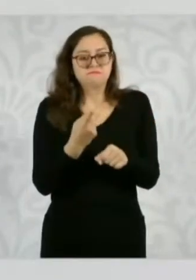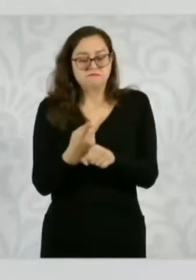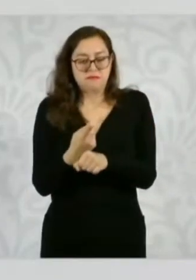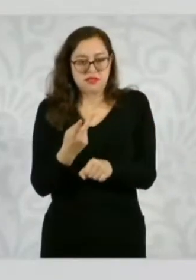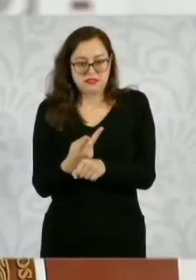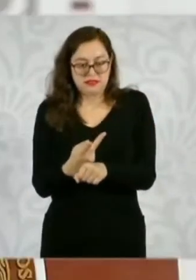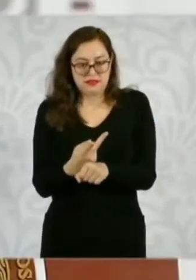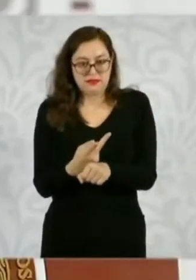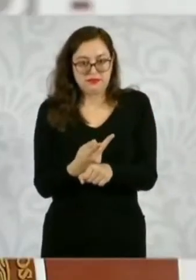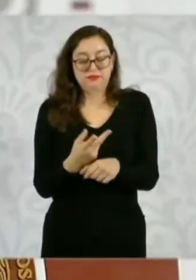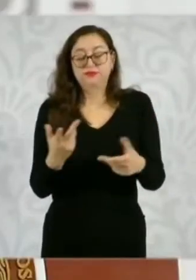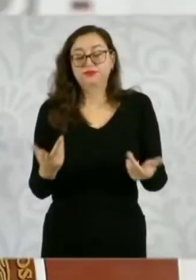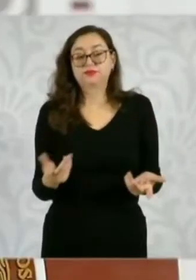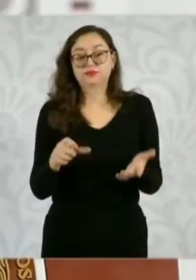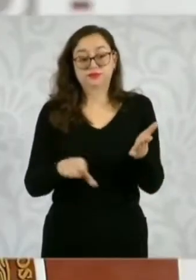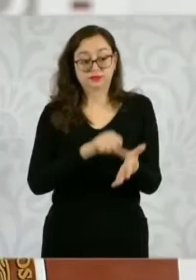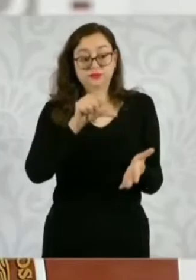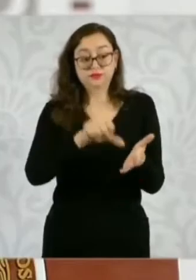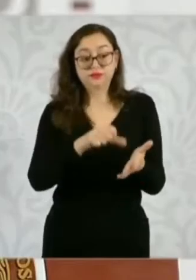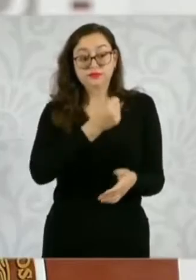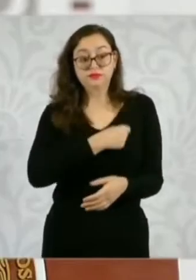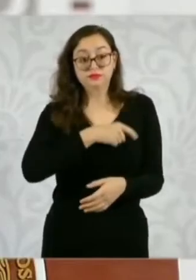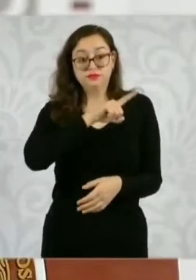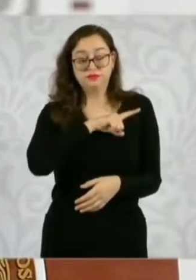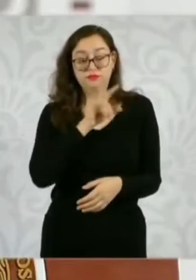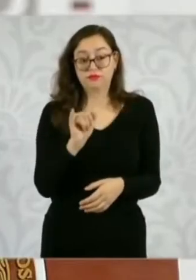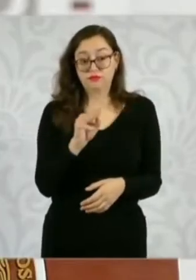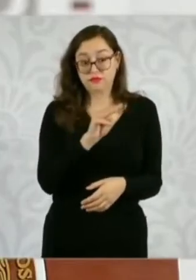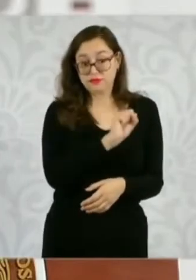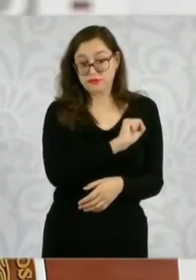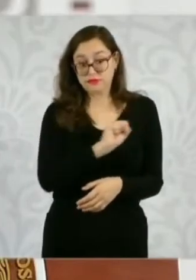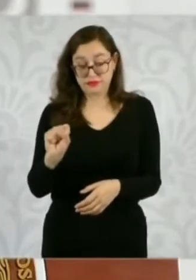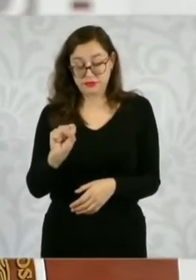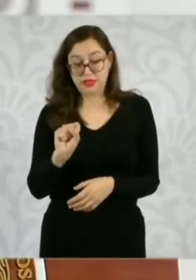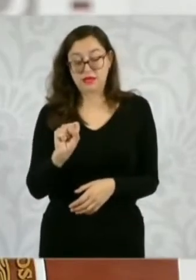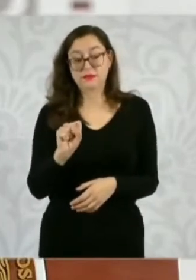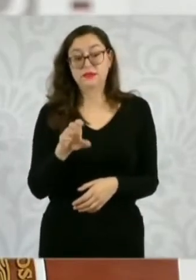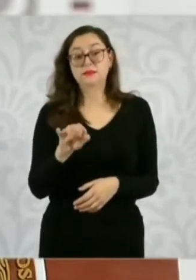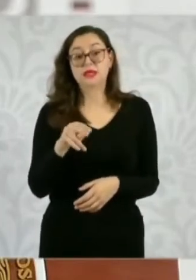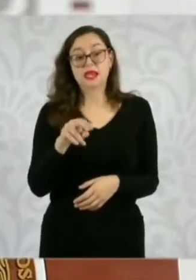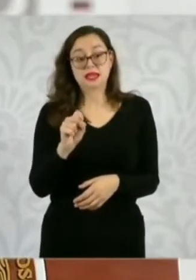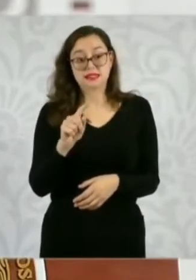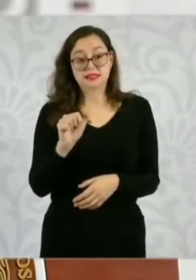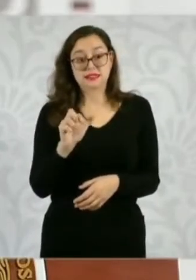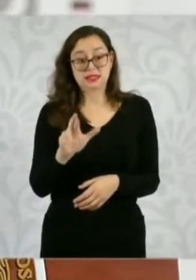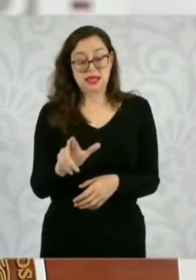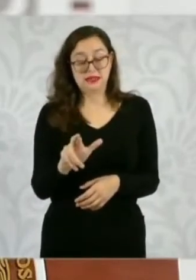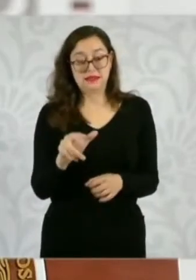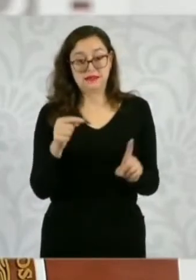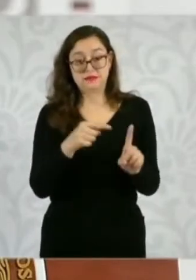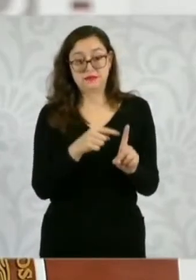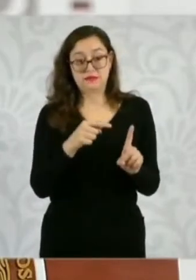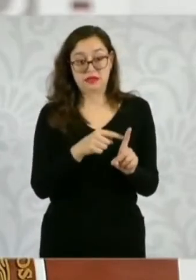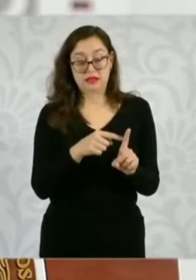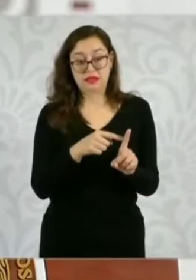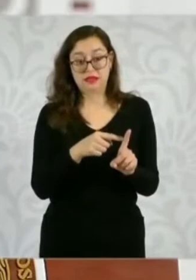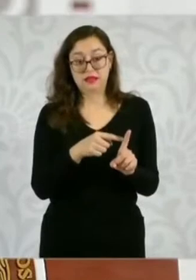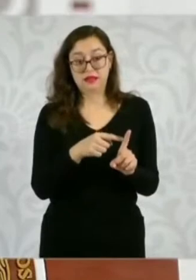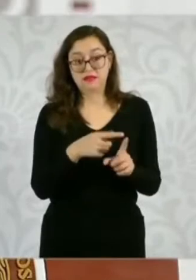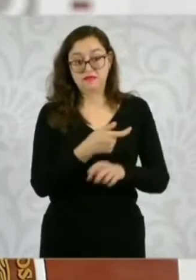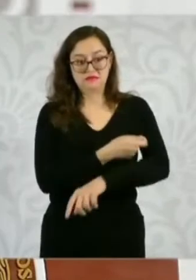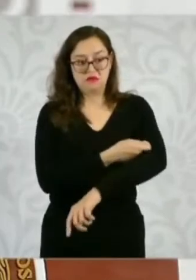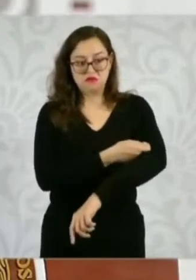centros de salud del IMSS-Bienestar no te toman una muestra de